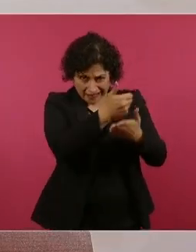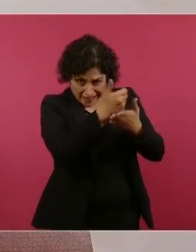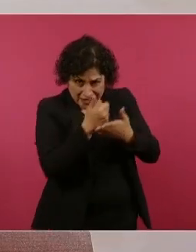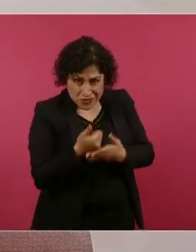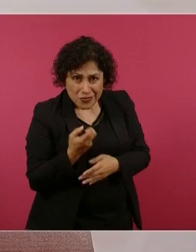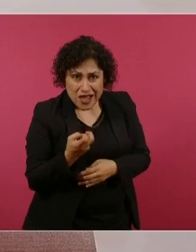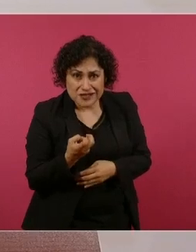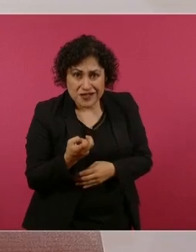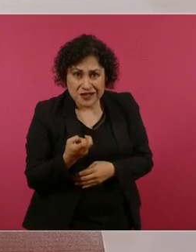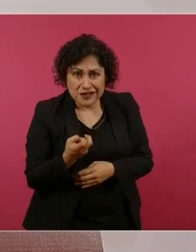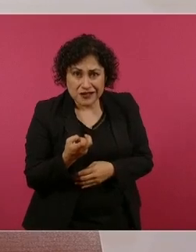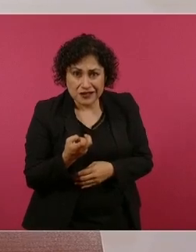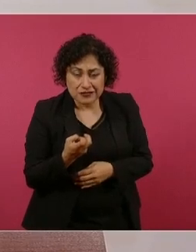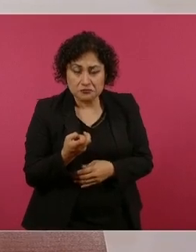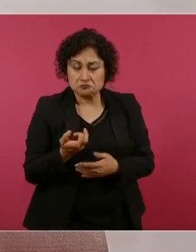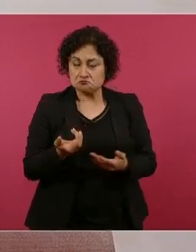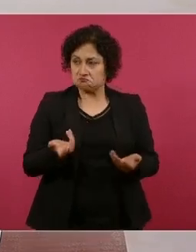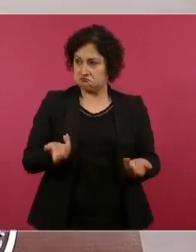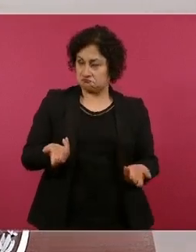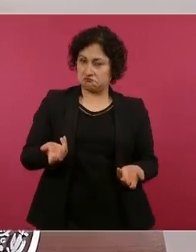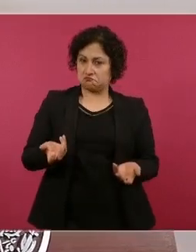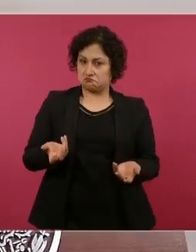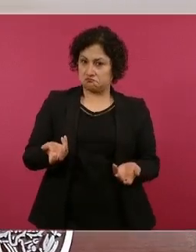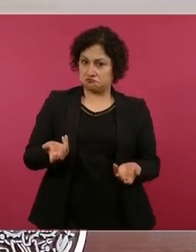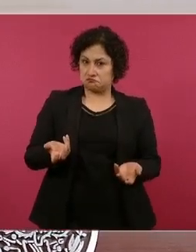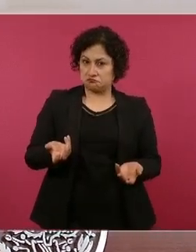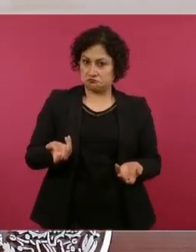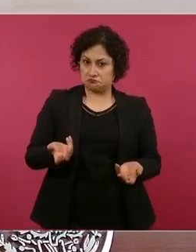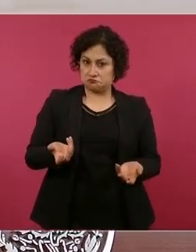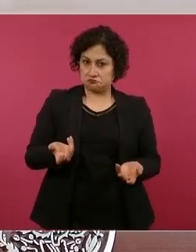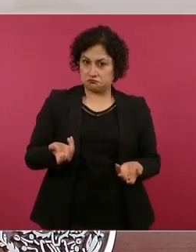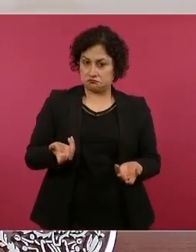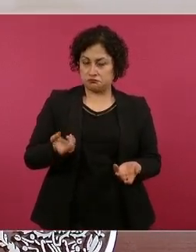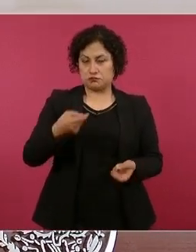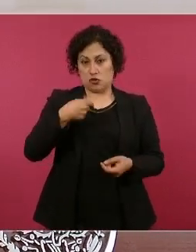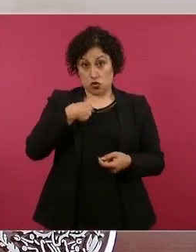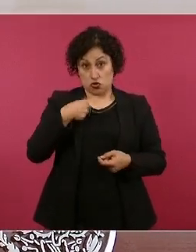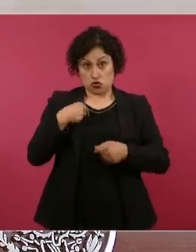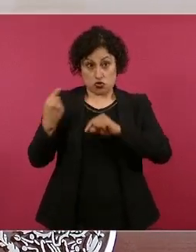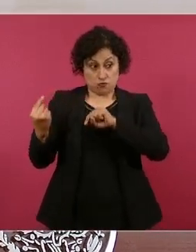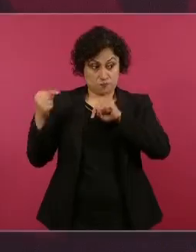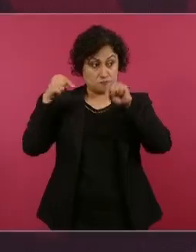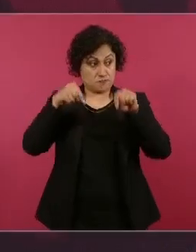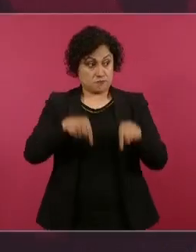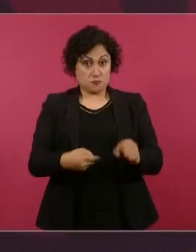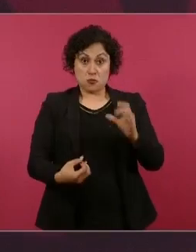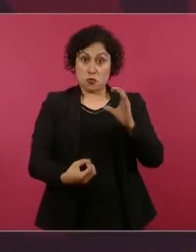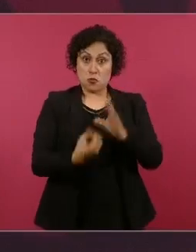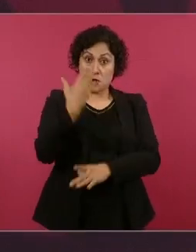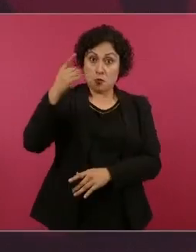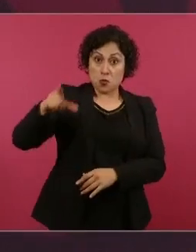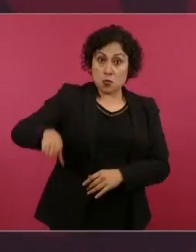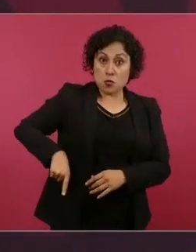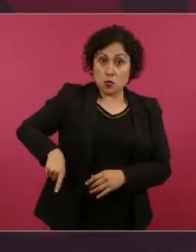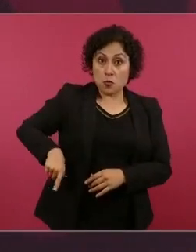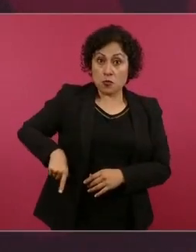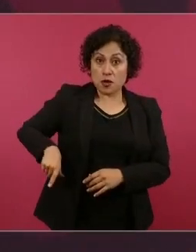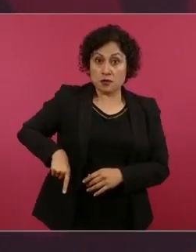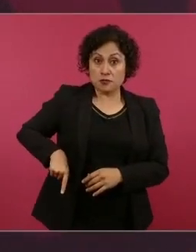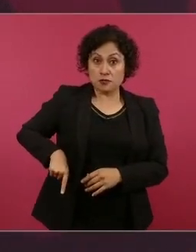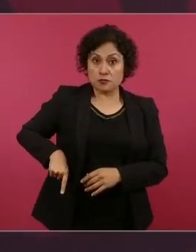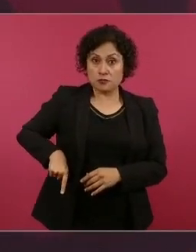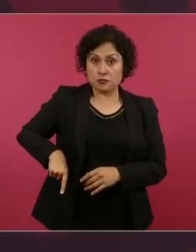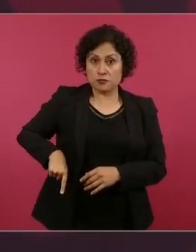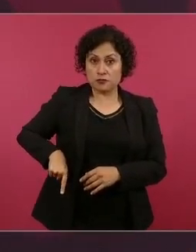No, nosotros, desde que estoy en el gobierno y no les hemos pedido,